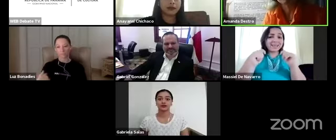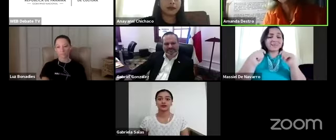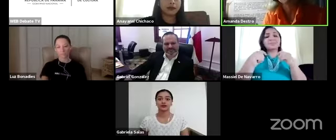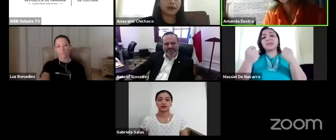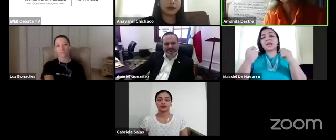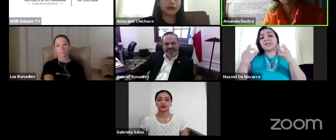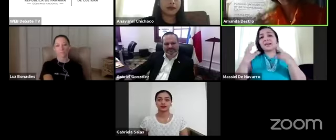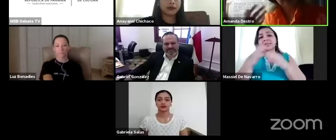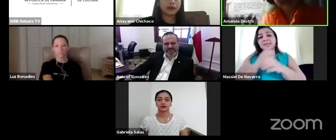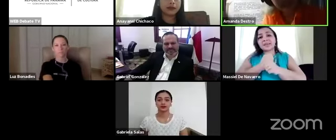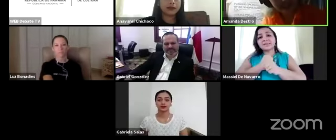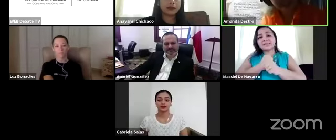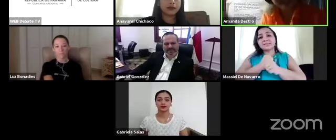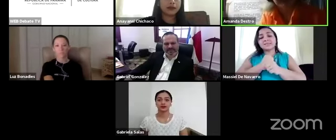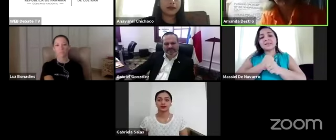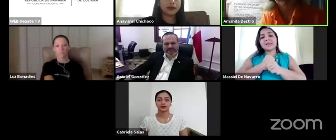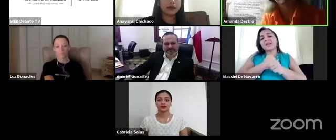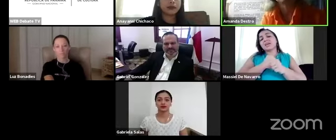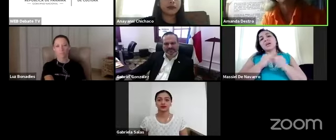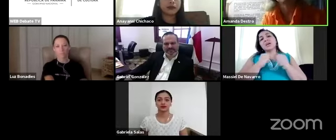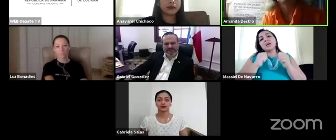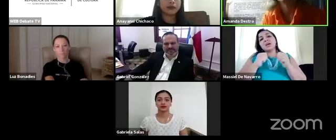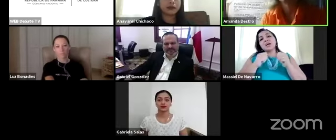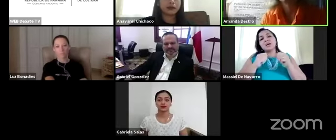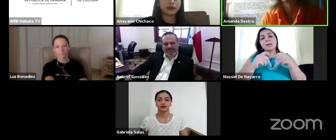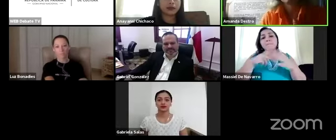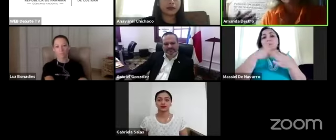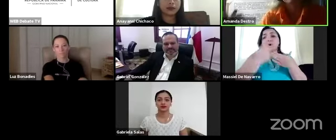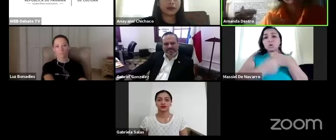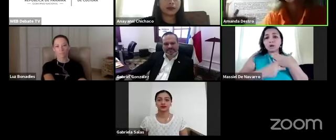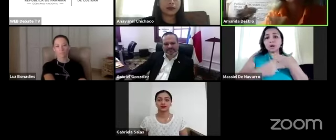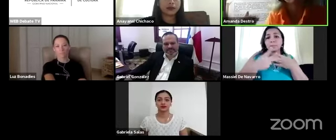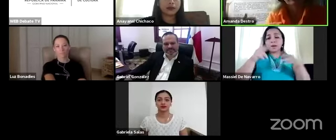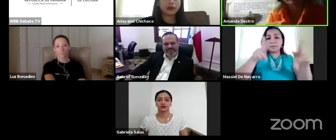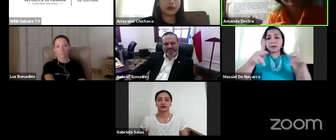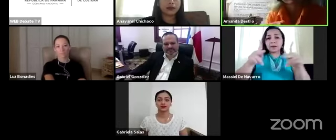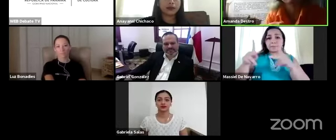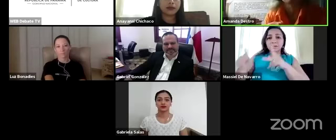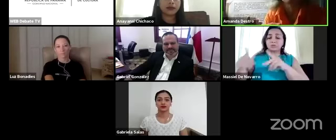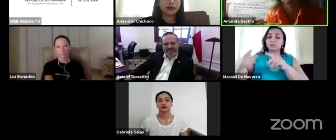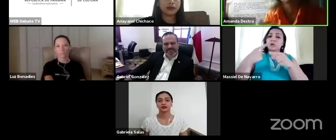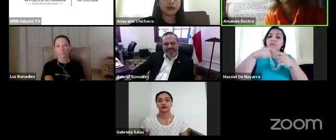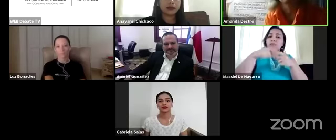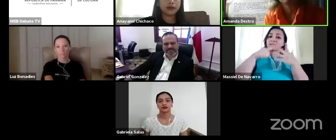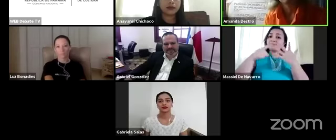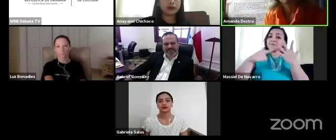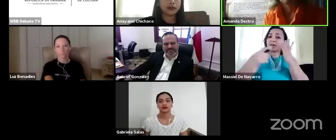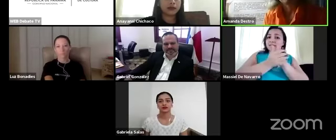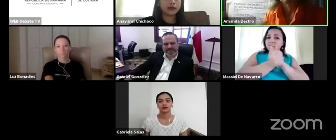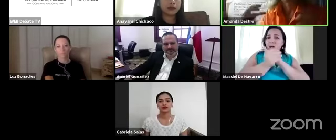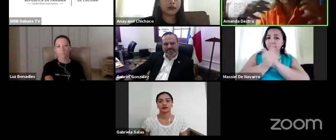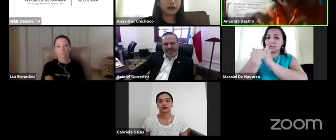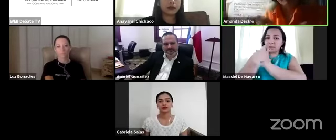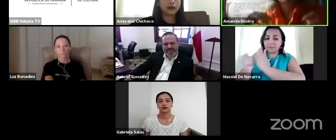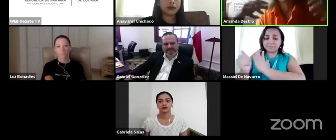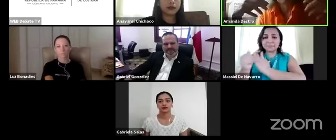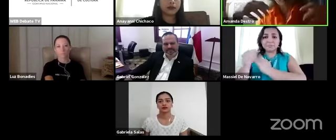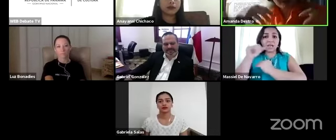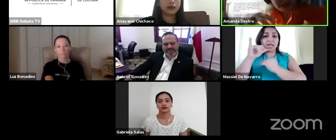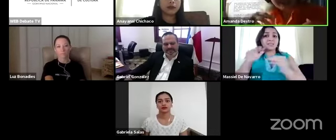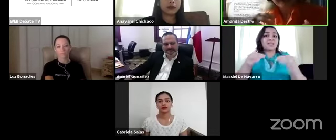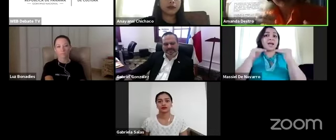para personas con habilidades diferentes ese era el reto antes del COVID durante